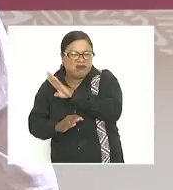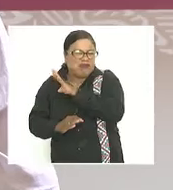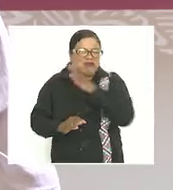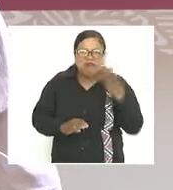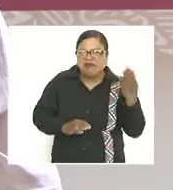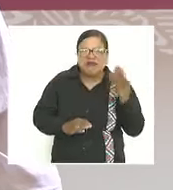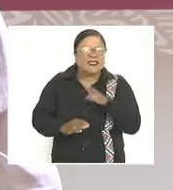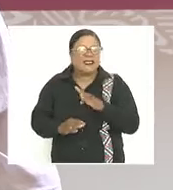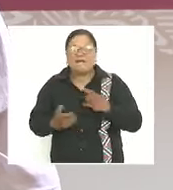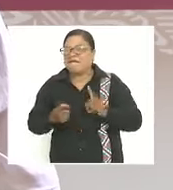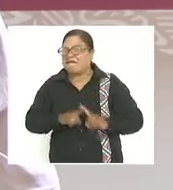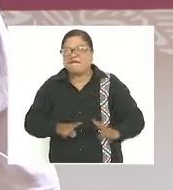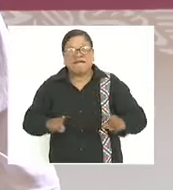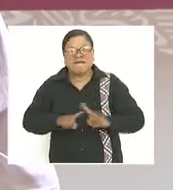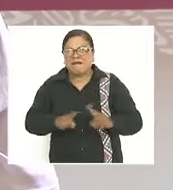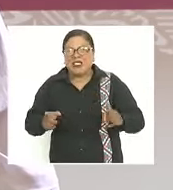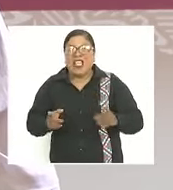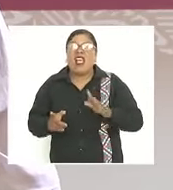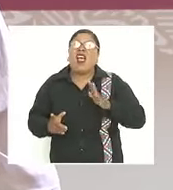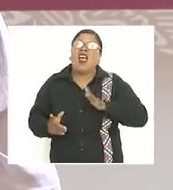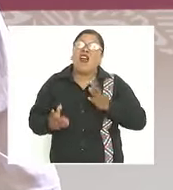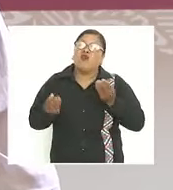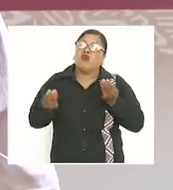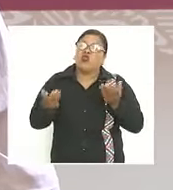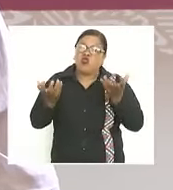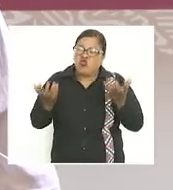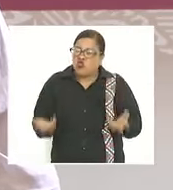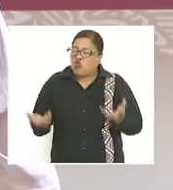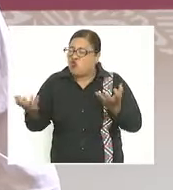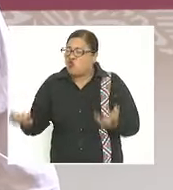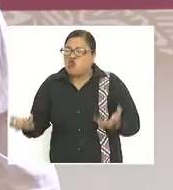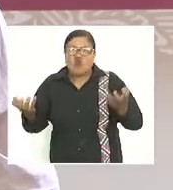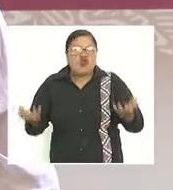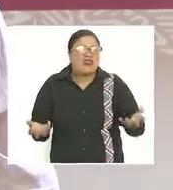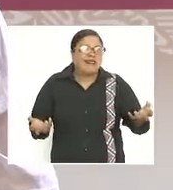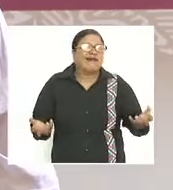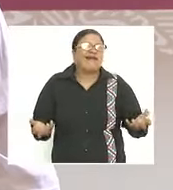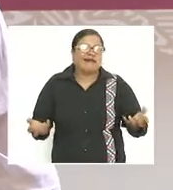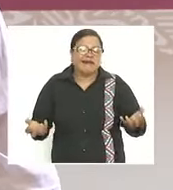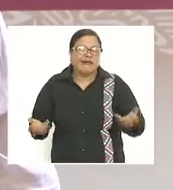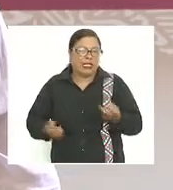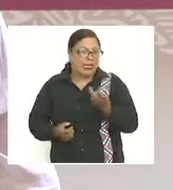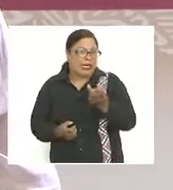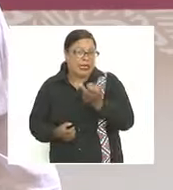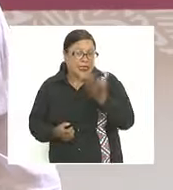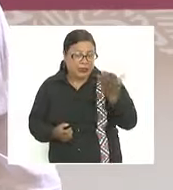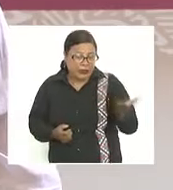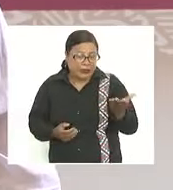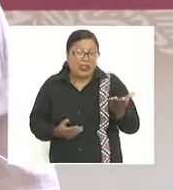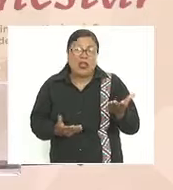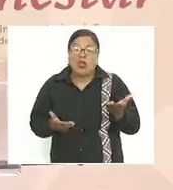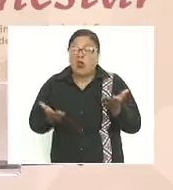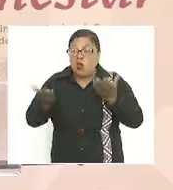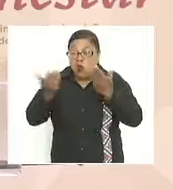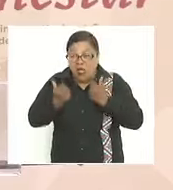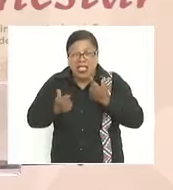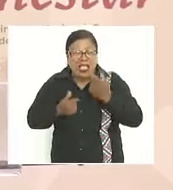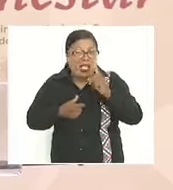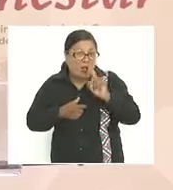y hay más sequía entonces resulta que por falta de agua